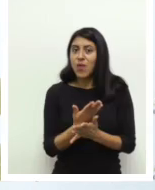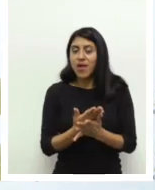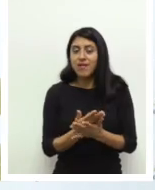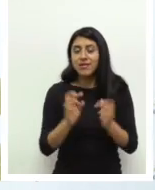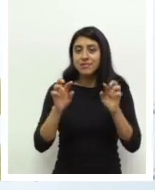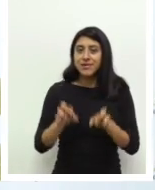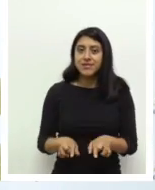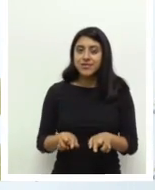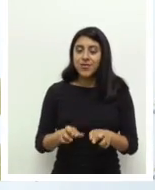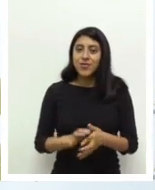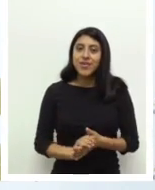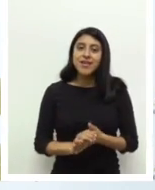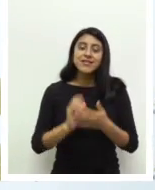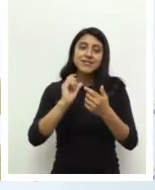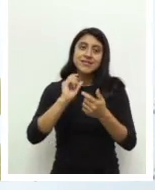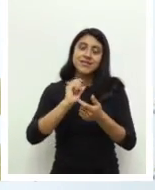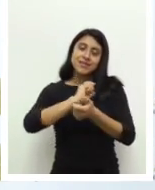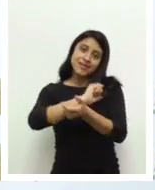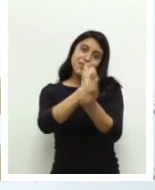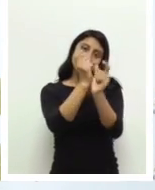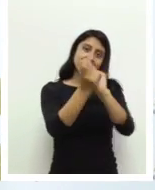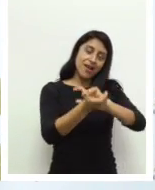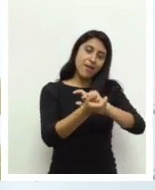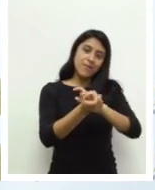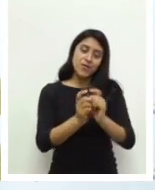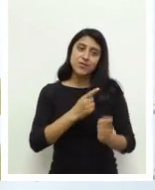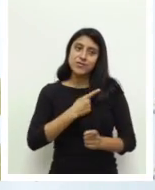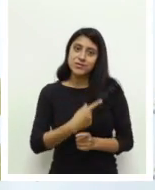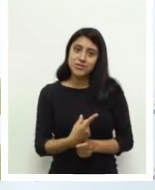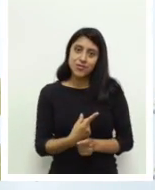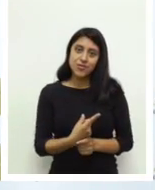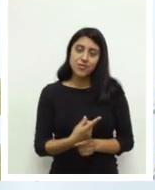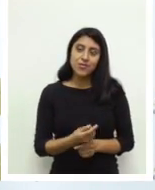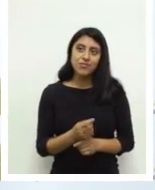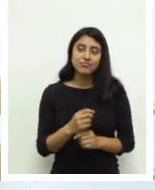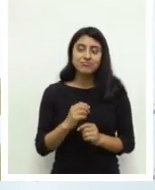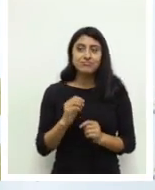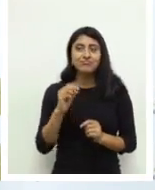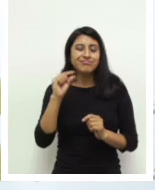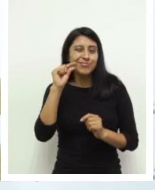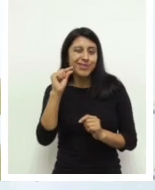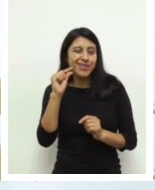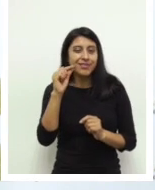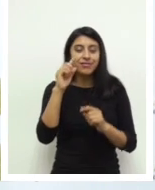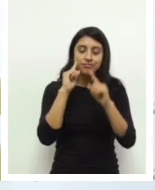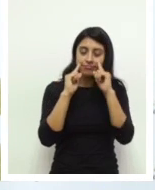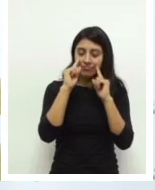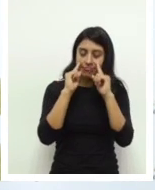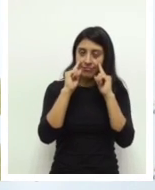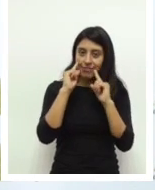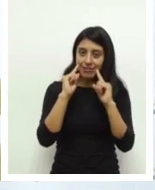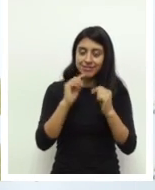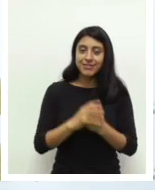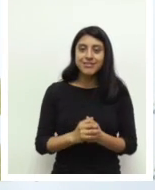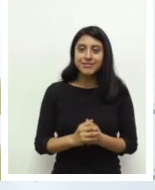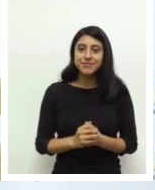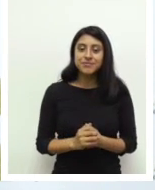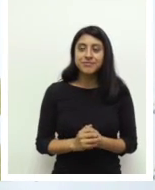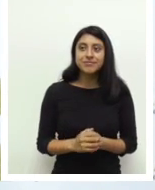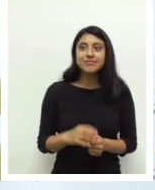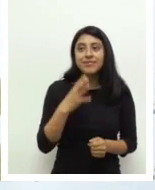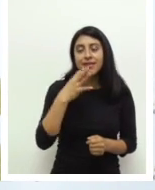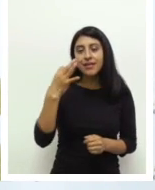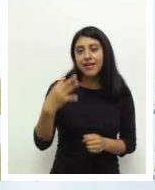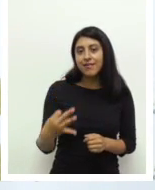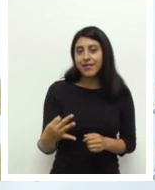obviamente sufren cambios, ¿verdad? Y esos cambios a veces son un poco tristes, pero realmente no te podría